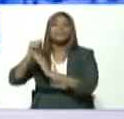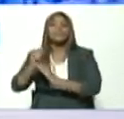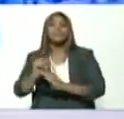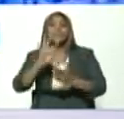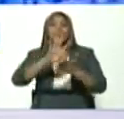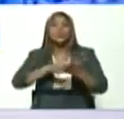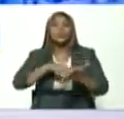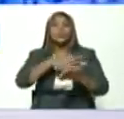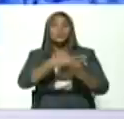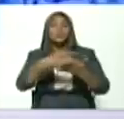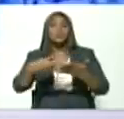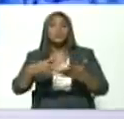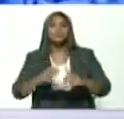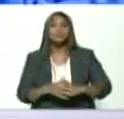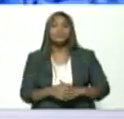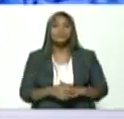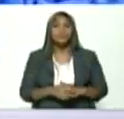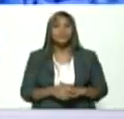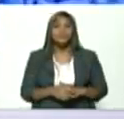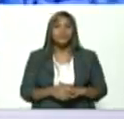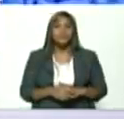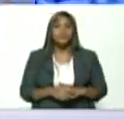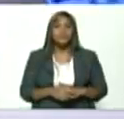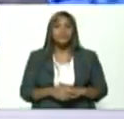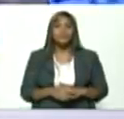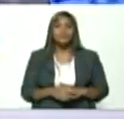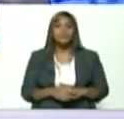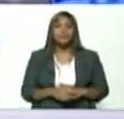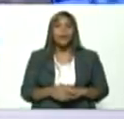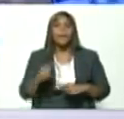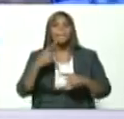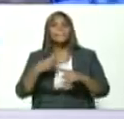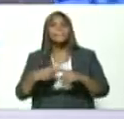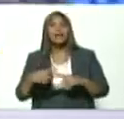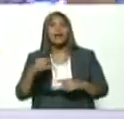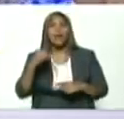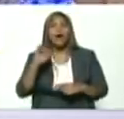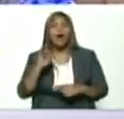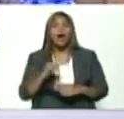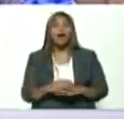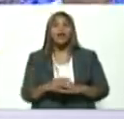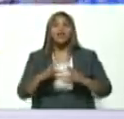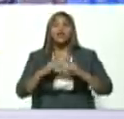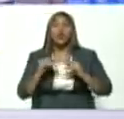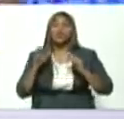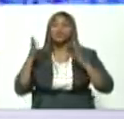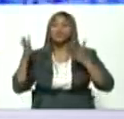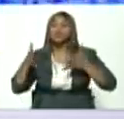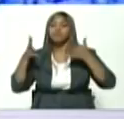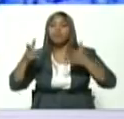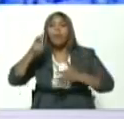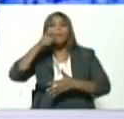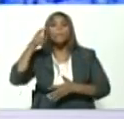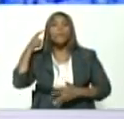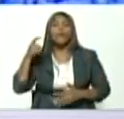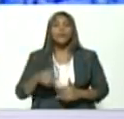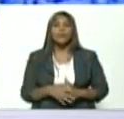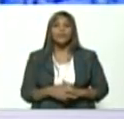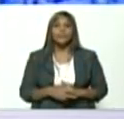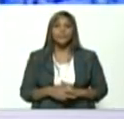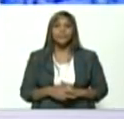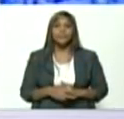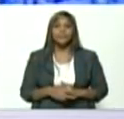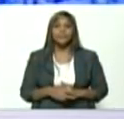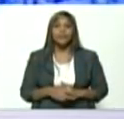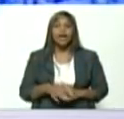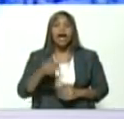cuadras ¿no? pero hay que formar a toda la población hay que